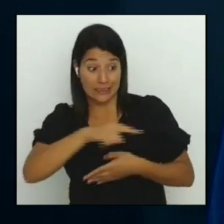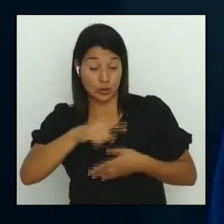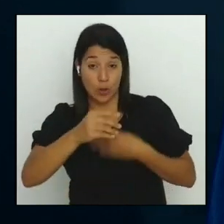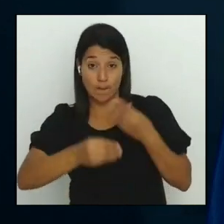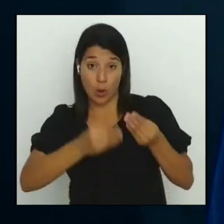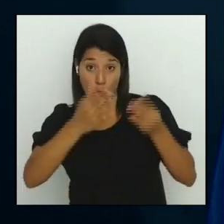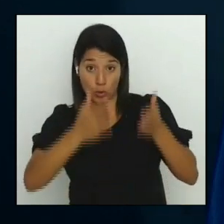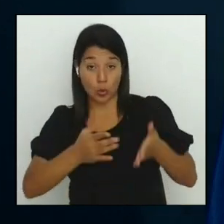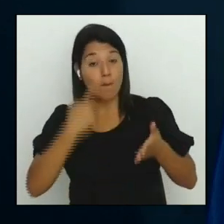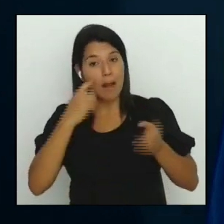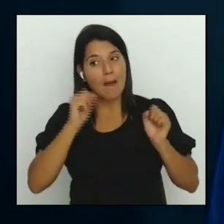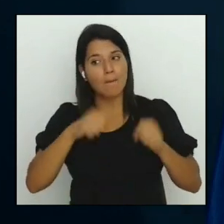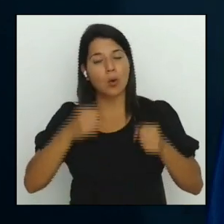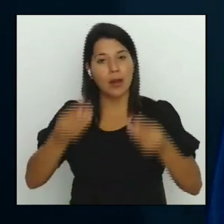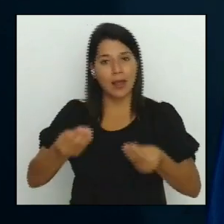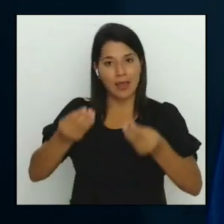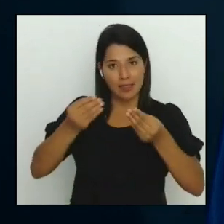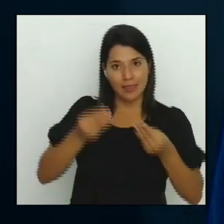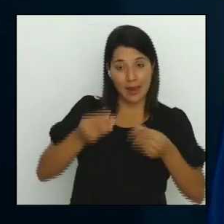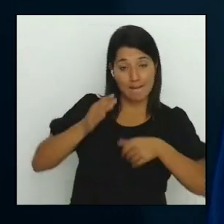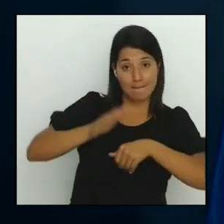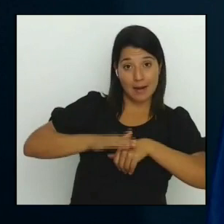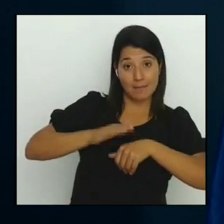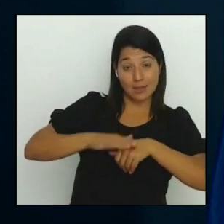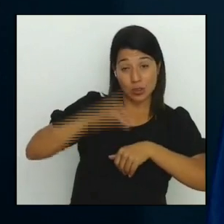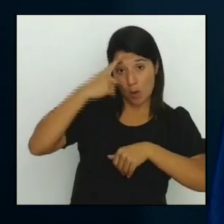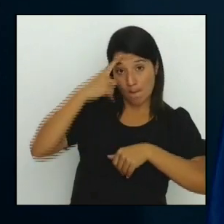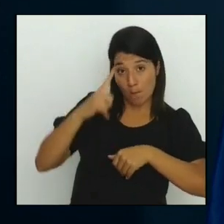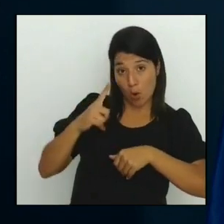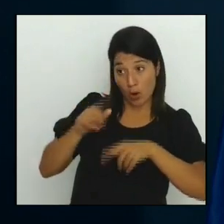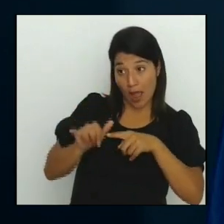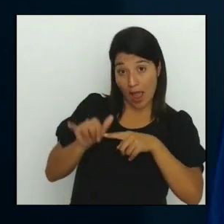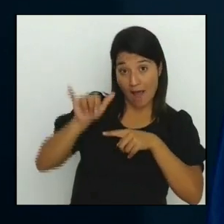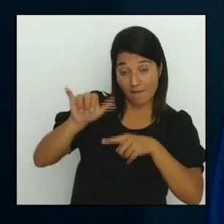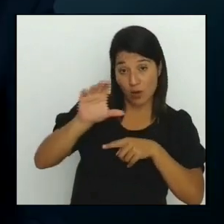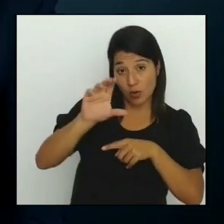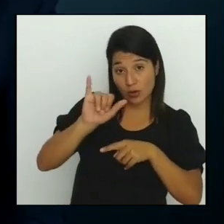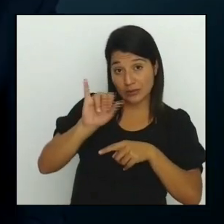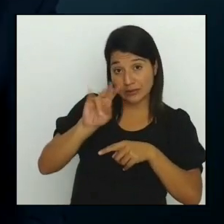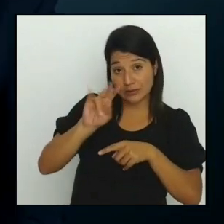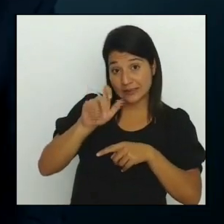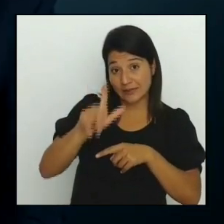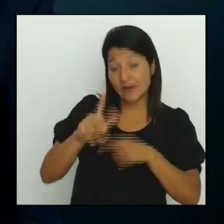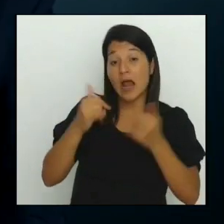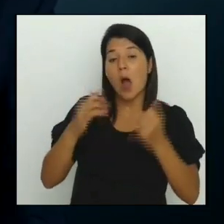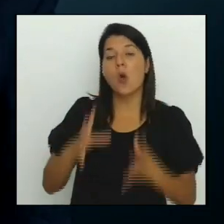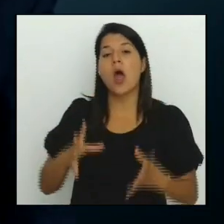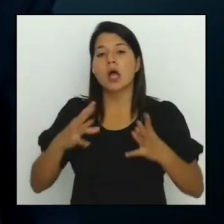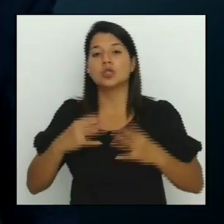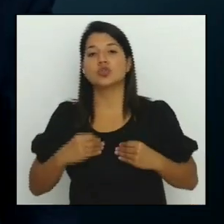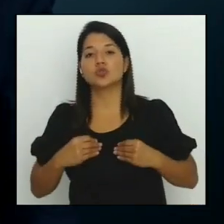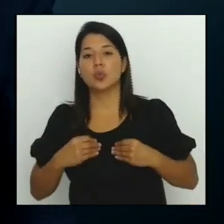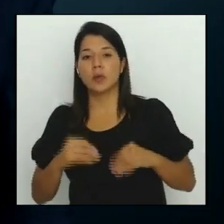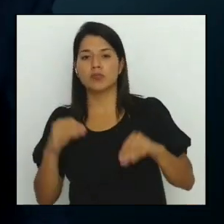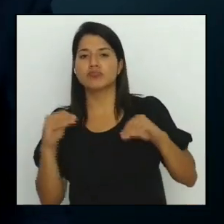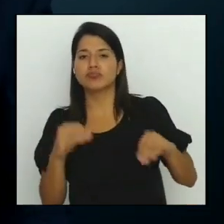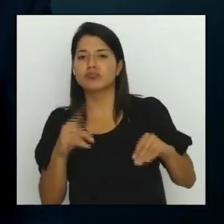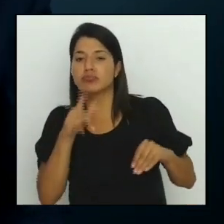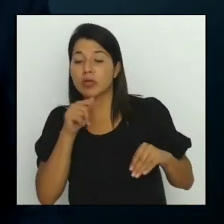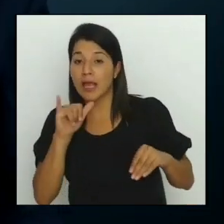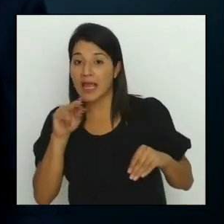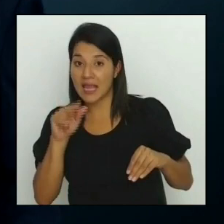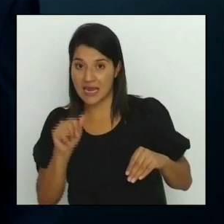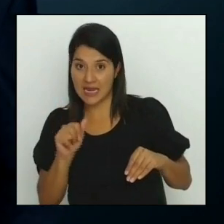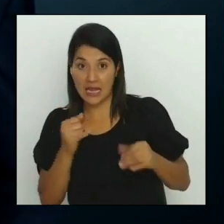licencia por parte de aviación civil será impartido por el INA sin un costo adicional el reglamento para usar los drones para ser